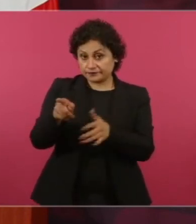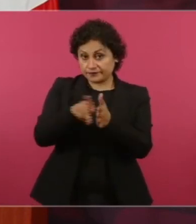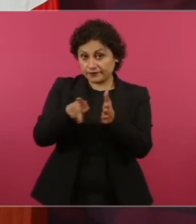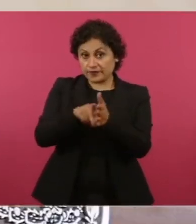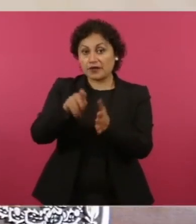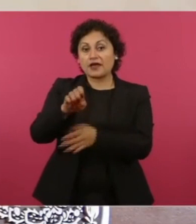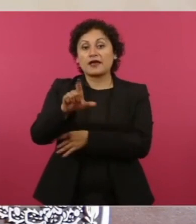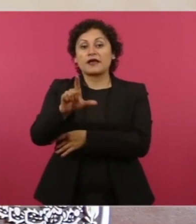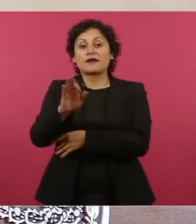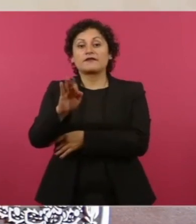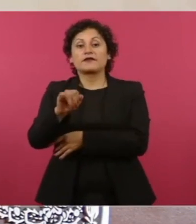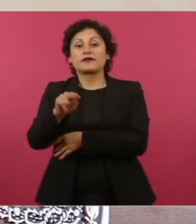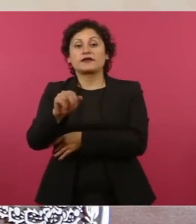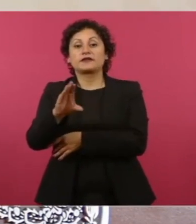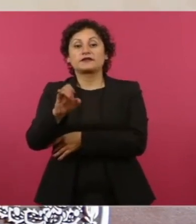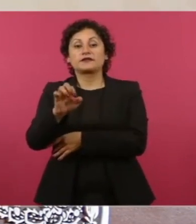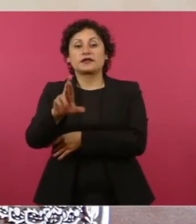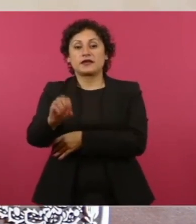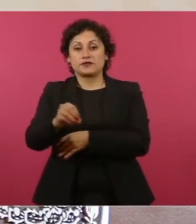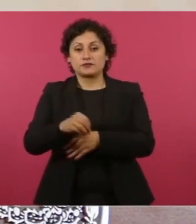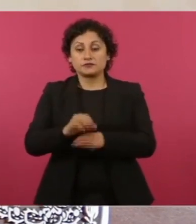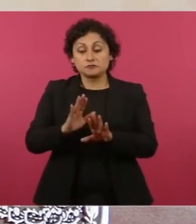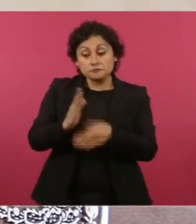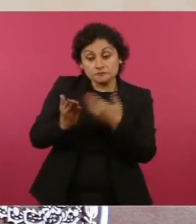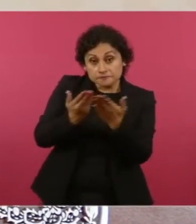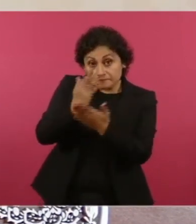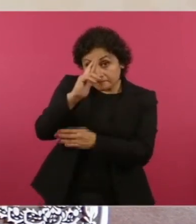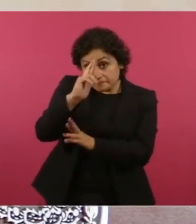con todo respeto.